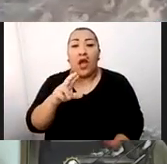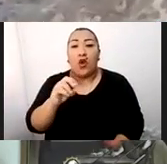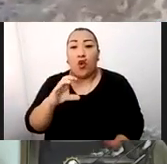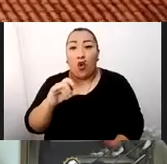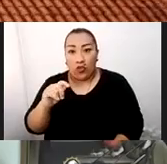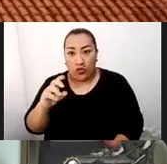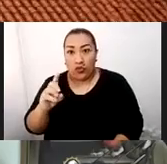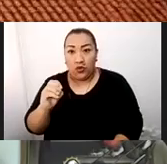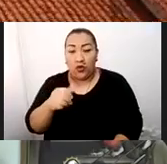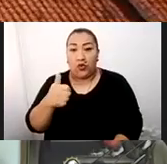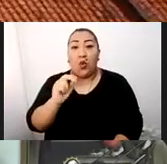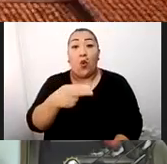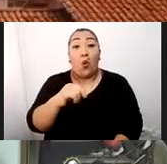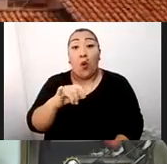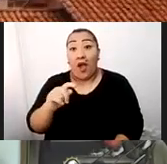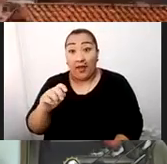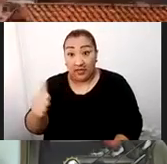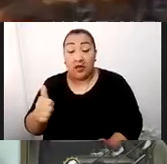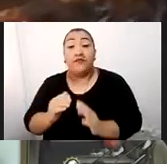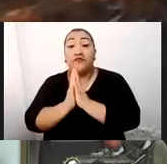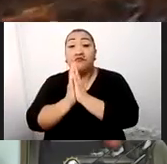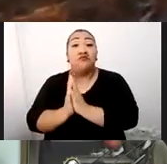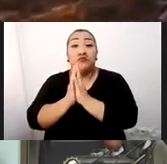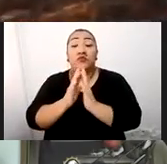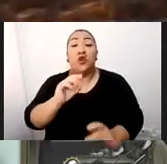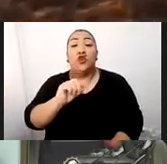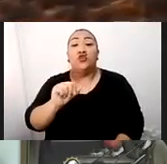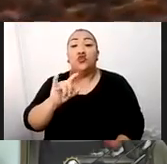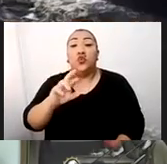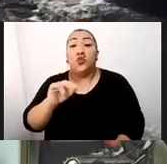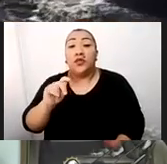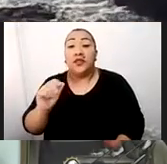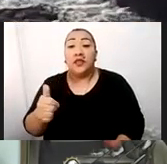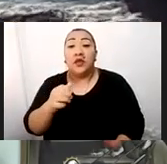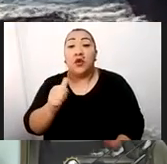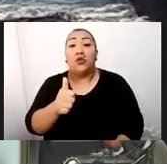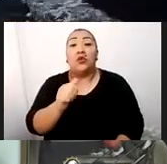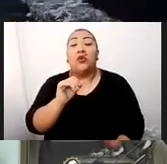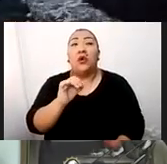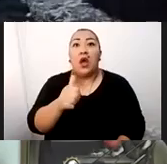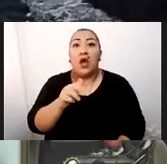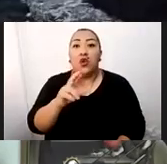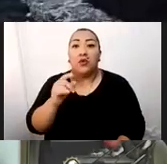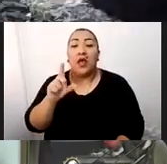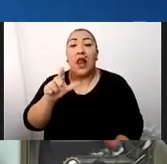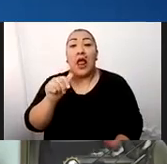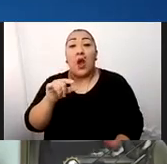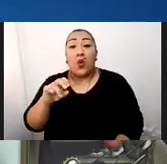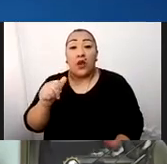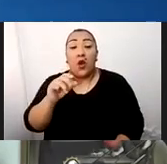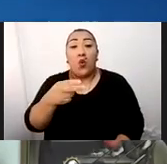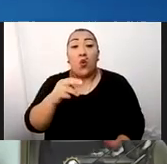de Huata, Templo Colonial de Surite, Templo de Quillarrumío, la Laguna de Humantay en Mollepata,